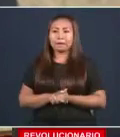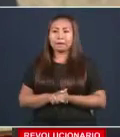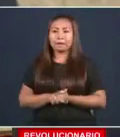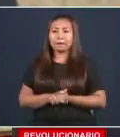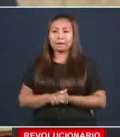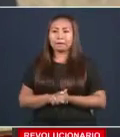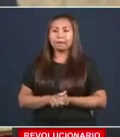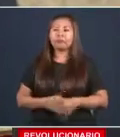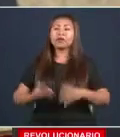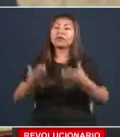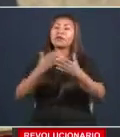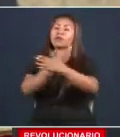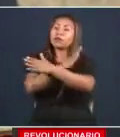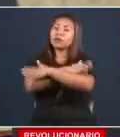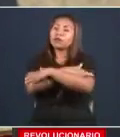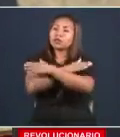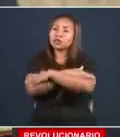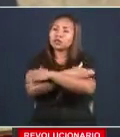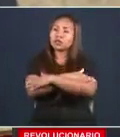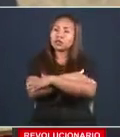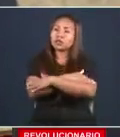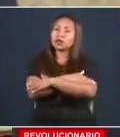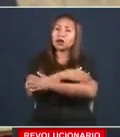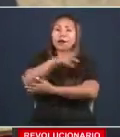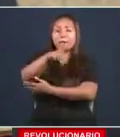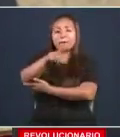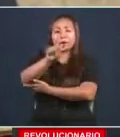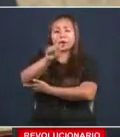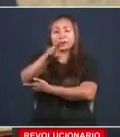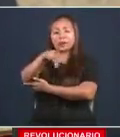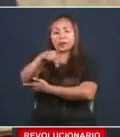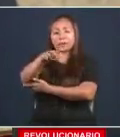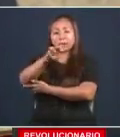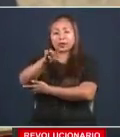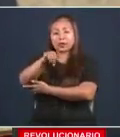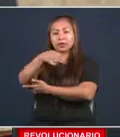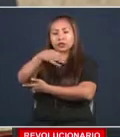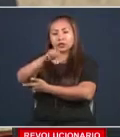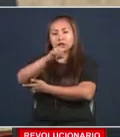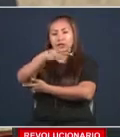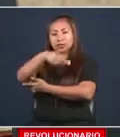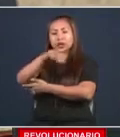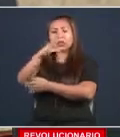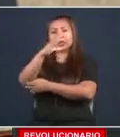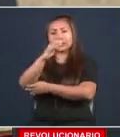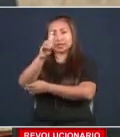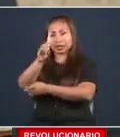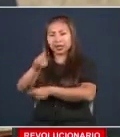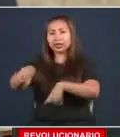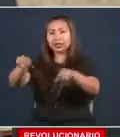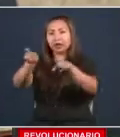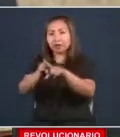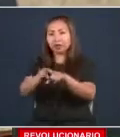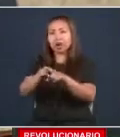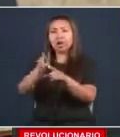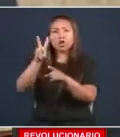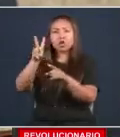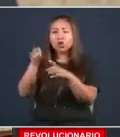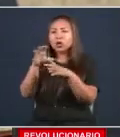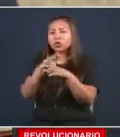Felicito a la bancada del Partido Panameñista y del Partido Cambio Democrático. No han hecho ser mejores.